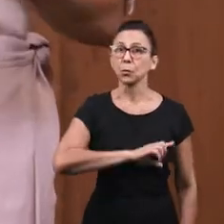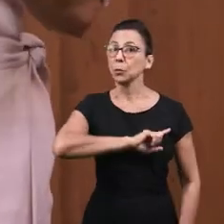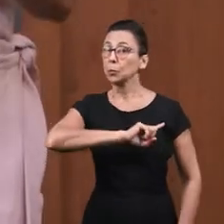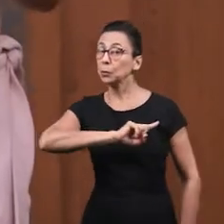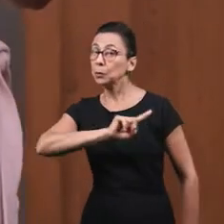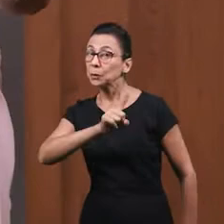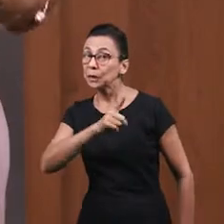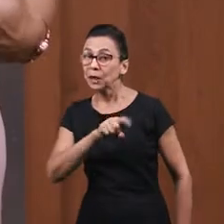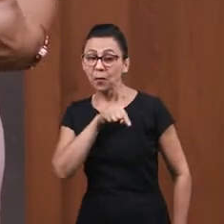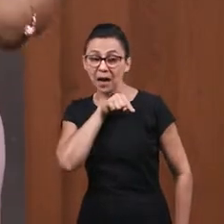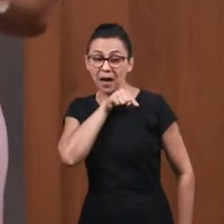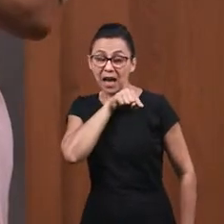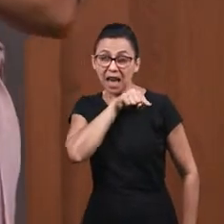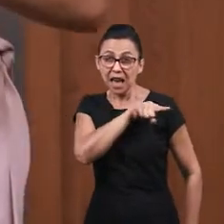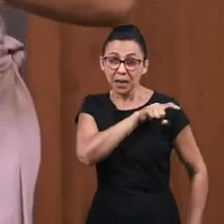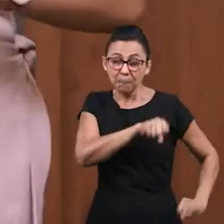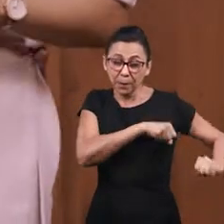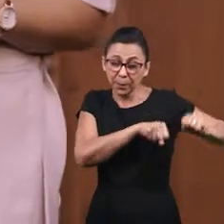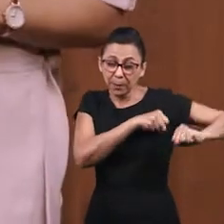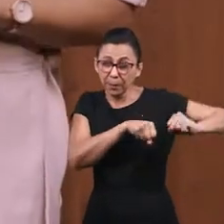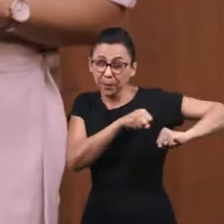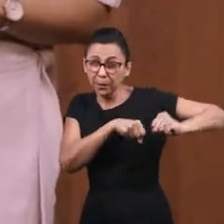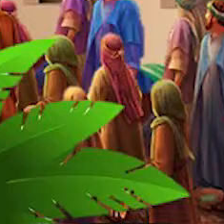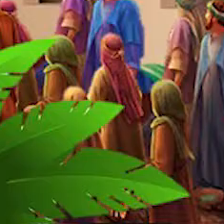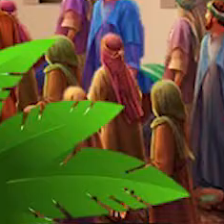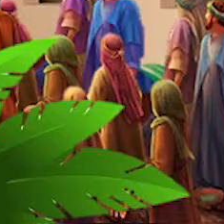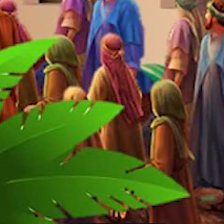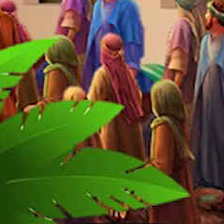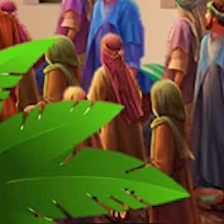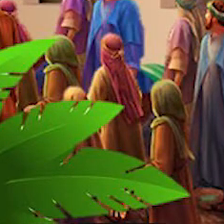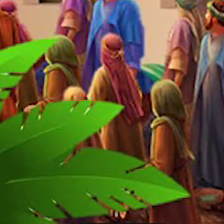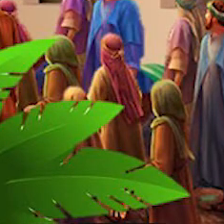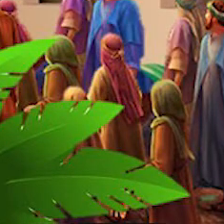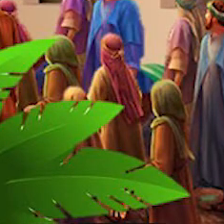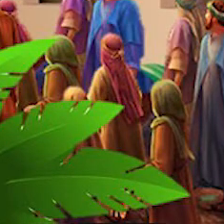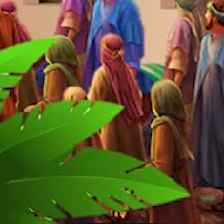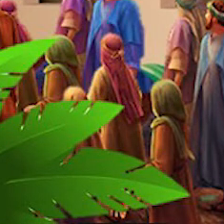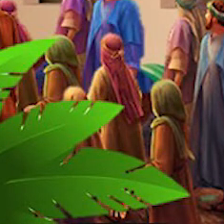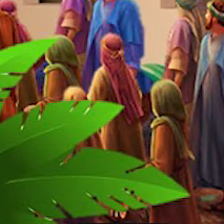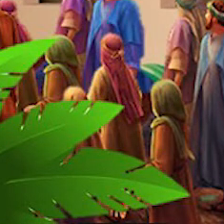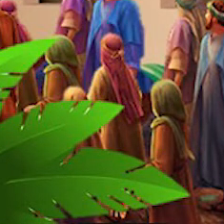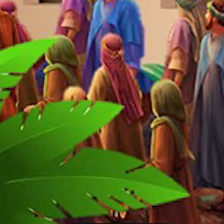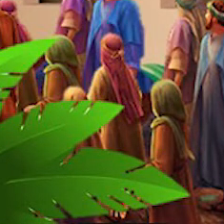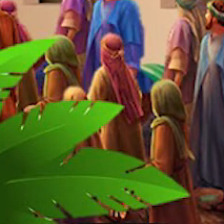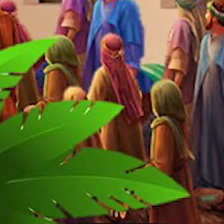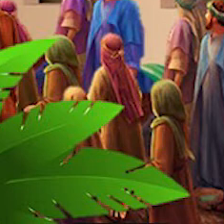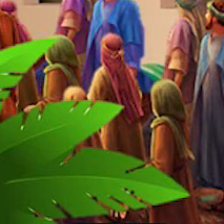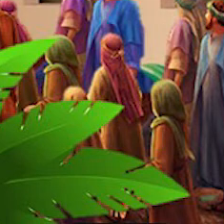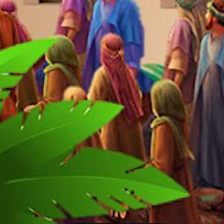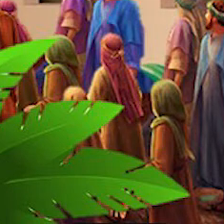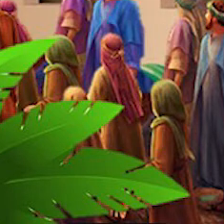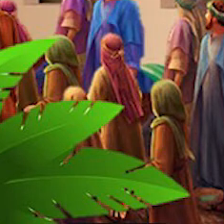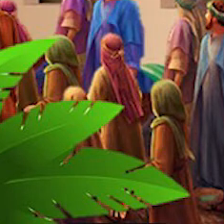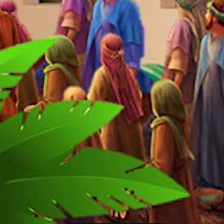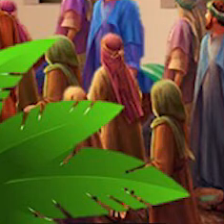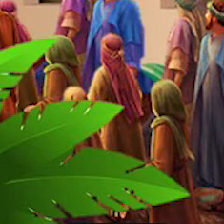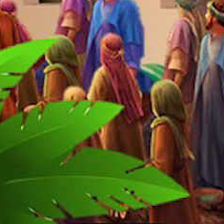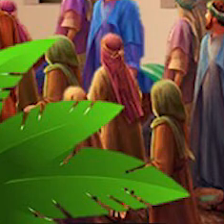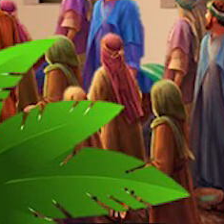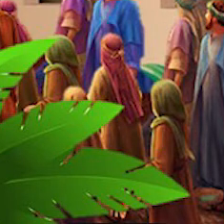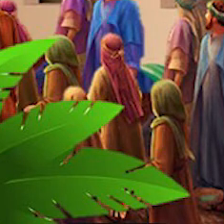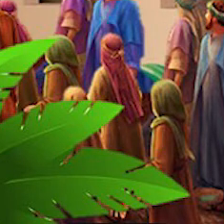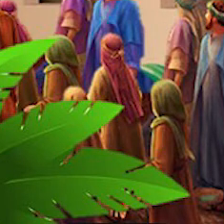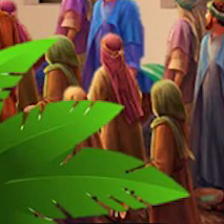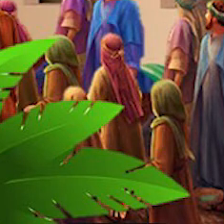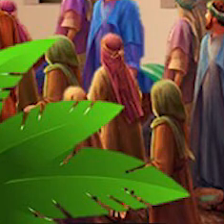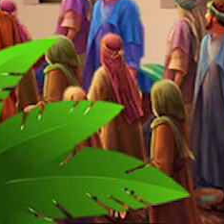no desistió La Biblia relata que él corrió Al frente de la multitud Y se subió a